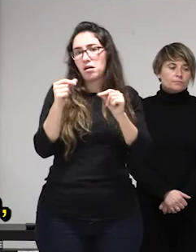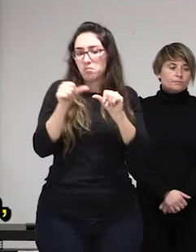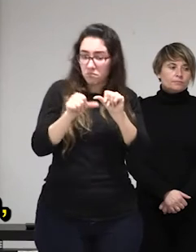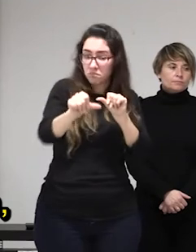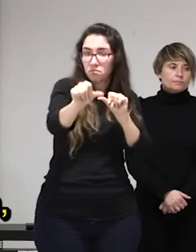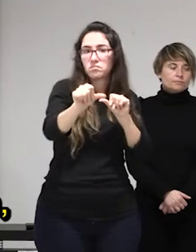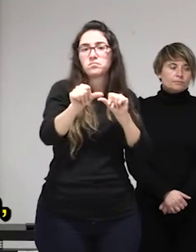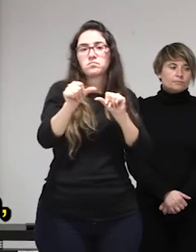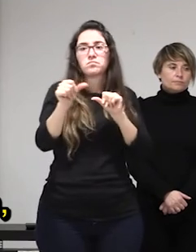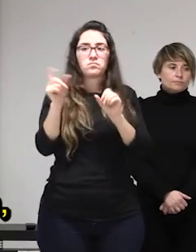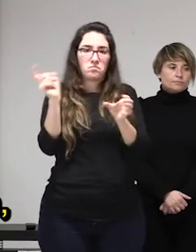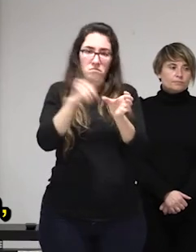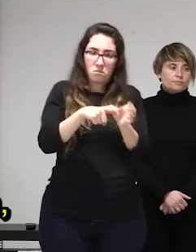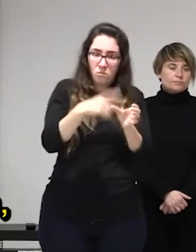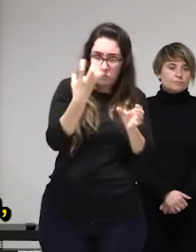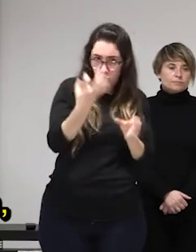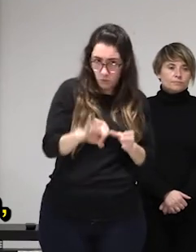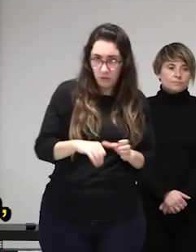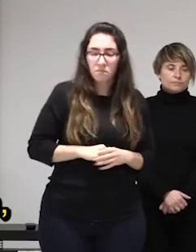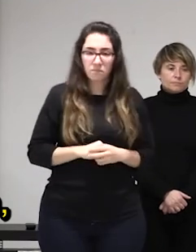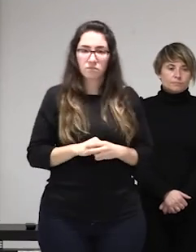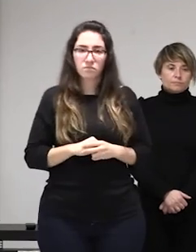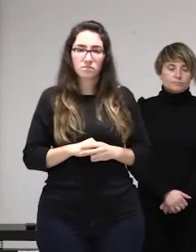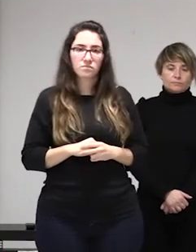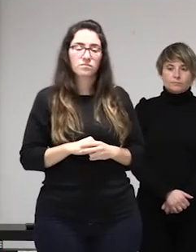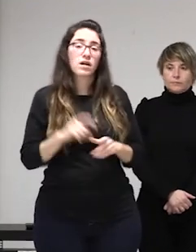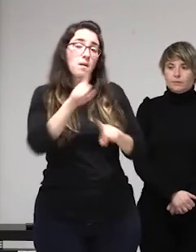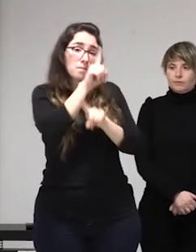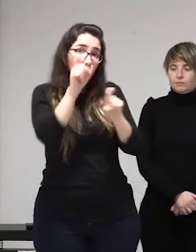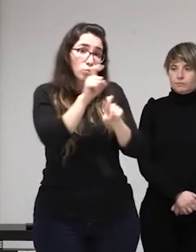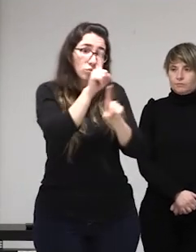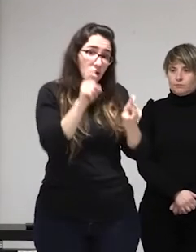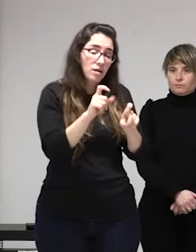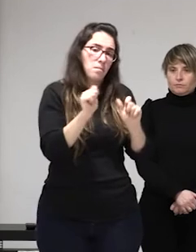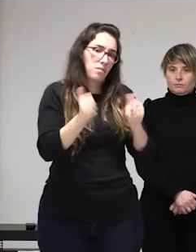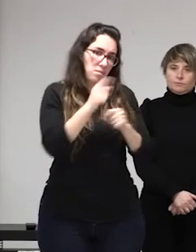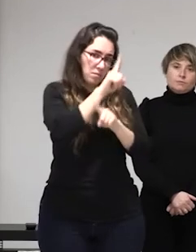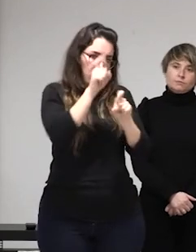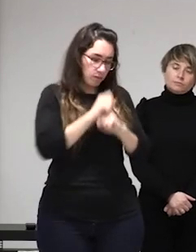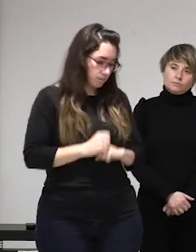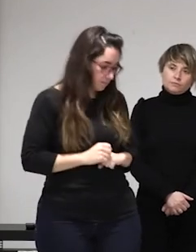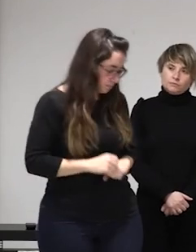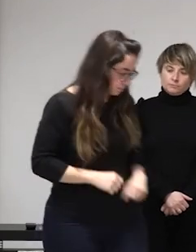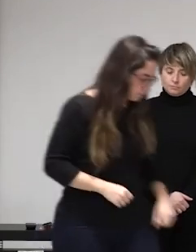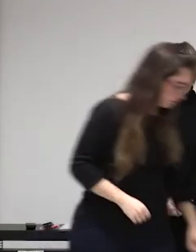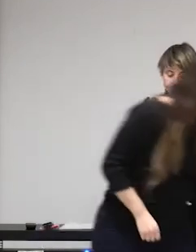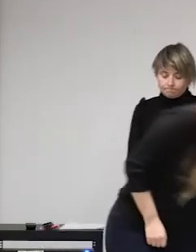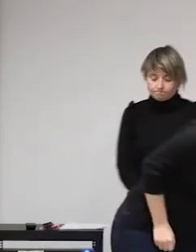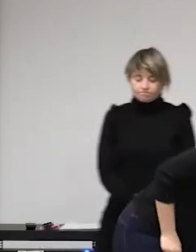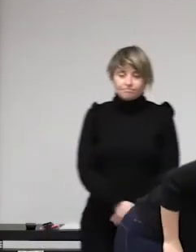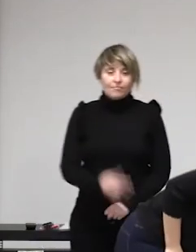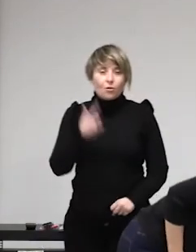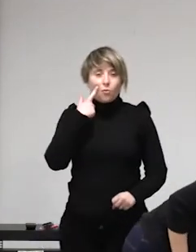puede considerar una opción si se llevan a cabo medidas en su regulación apto para las mujeres la prostitución es violencia física